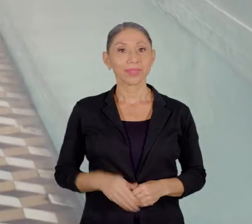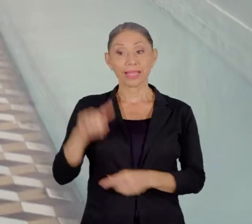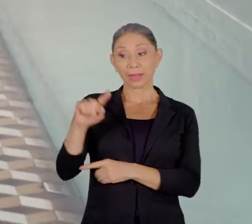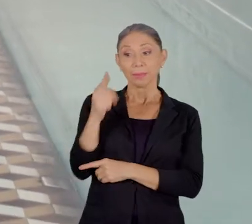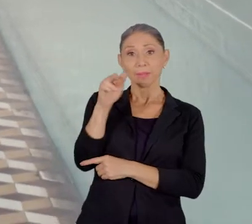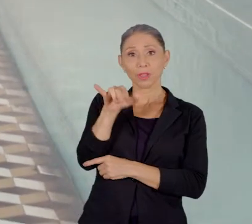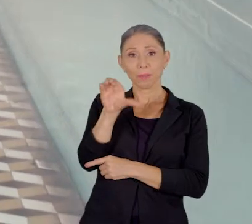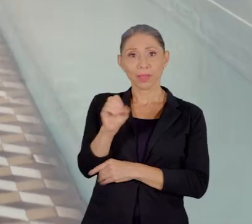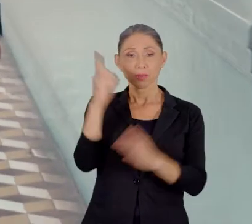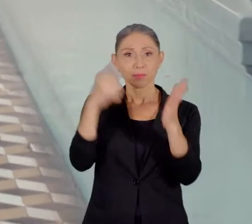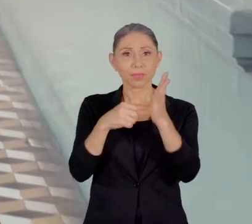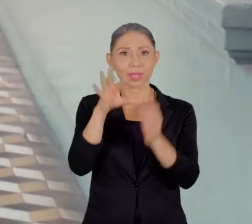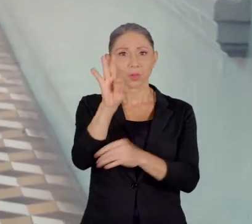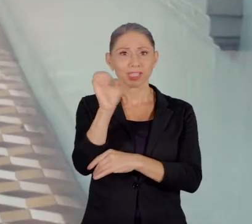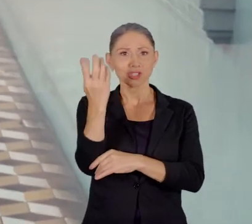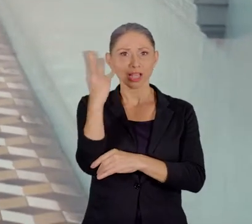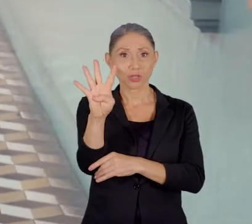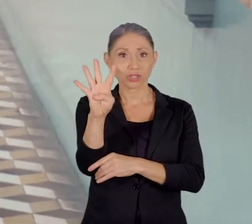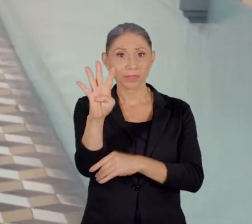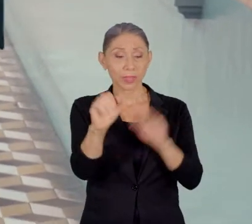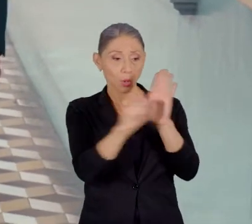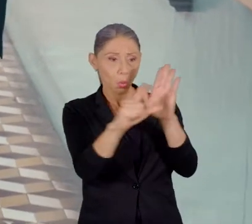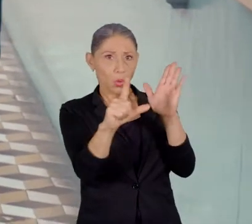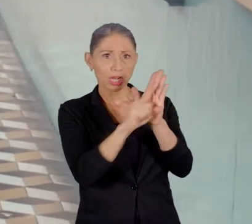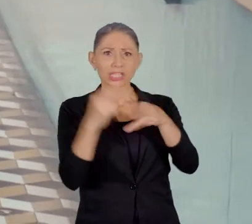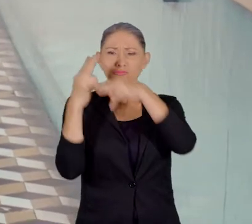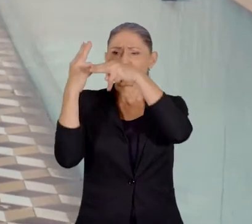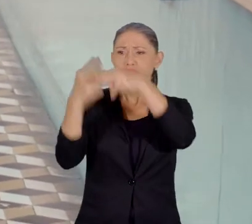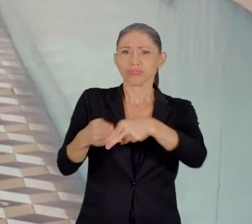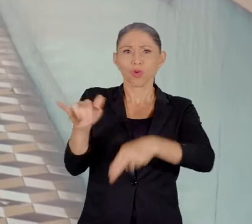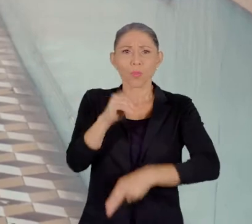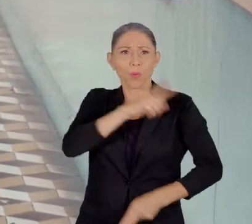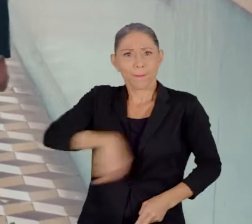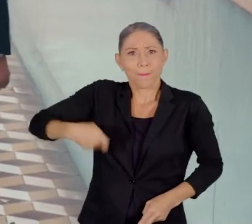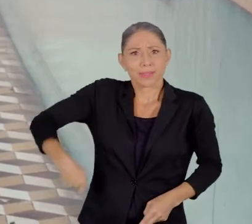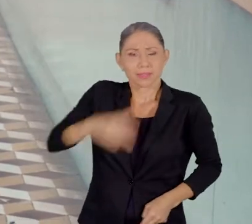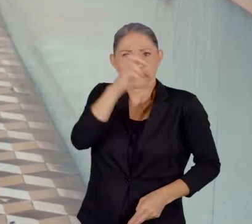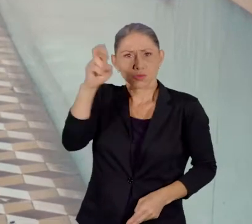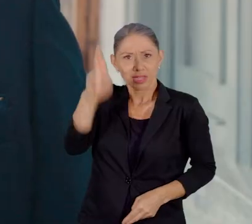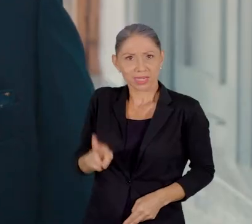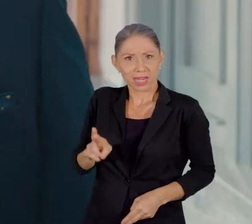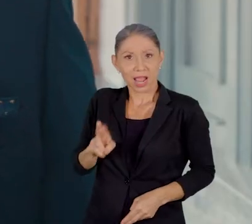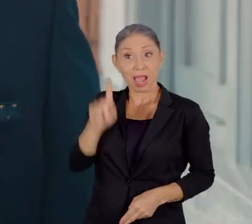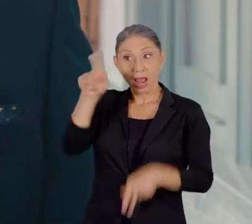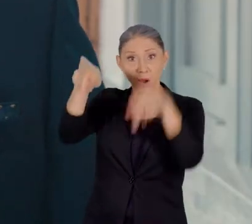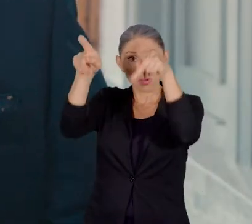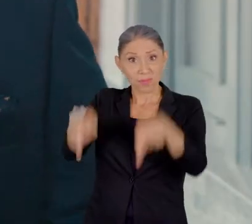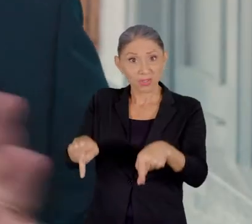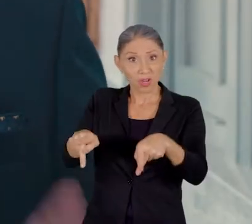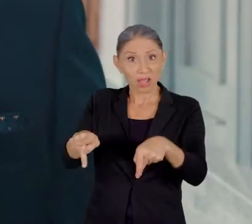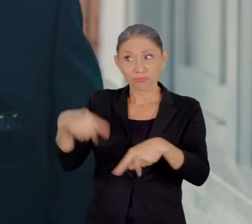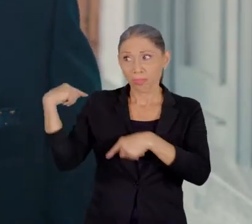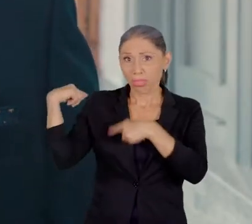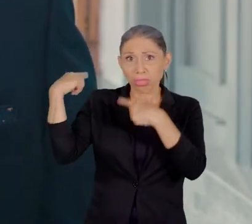El primero de mayo de 1914, el Congreso designó como Presidente de la República de Costa Rica a una persona